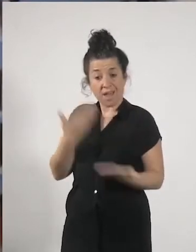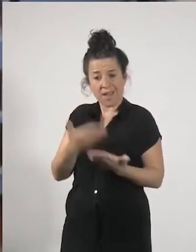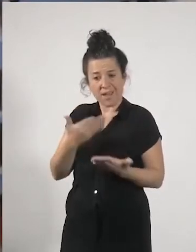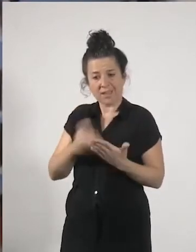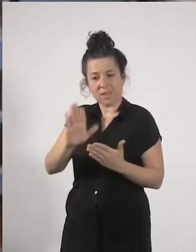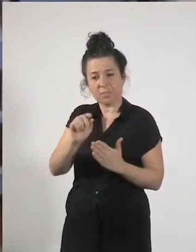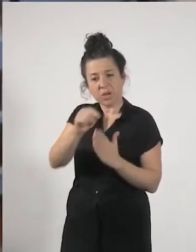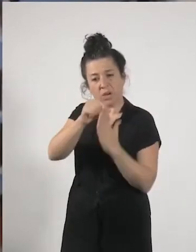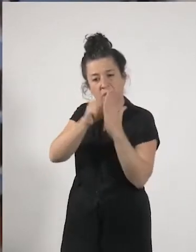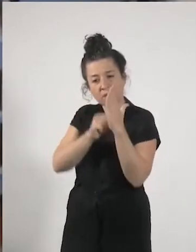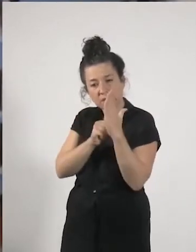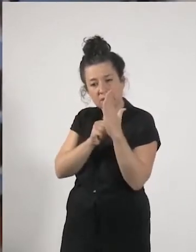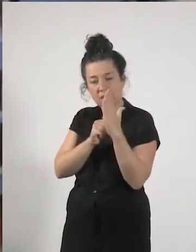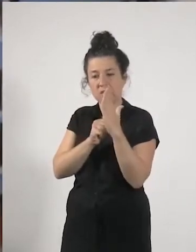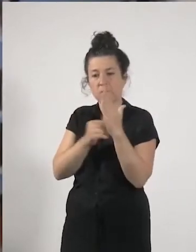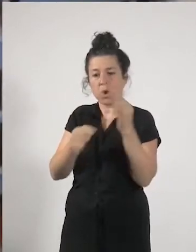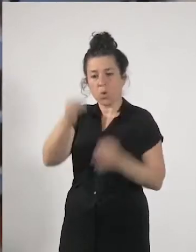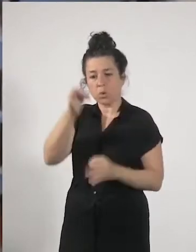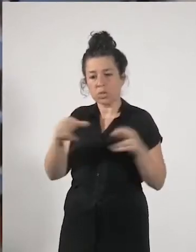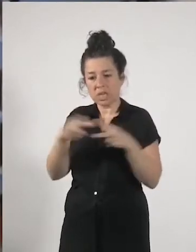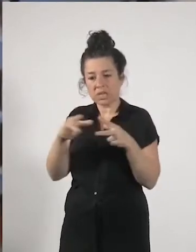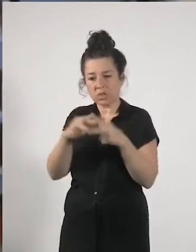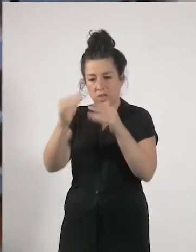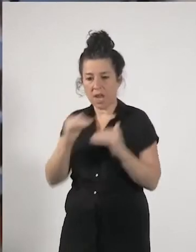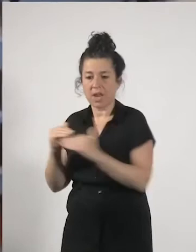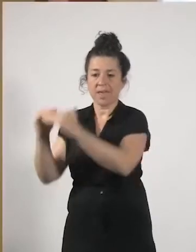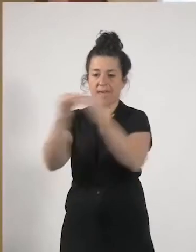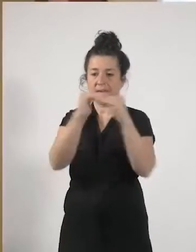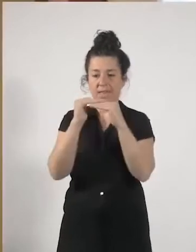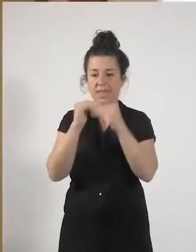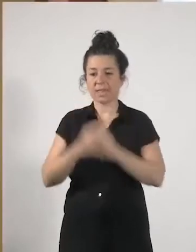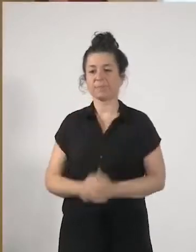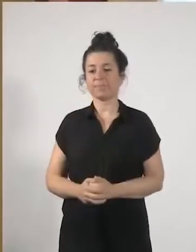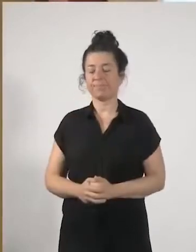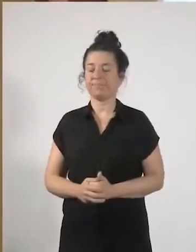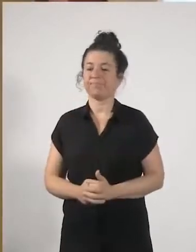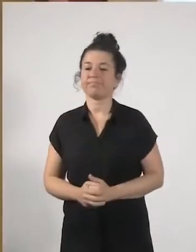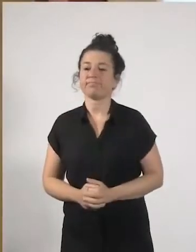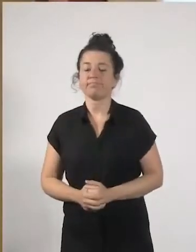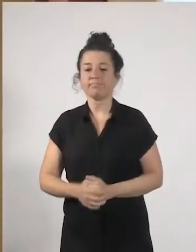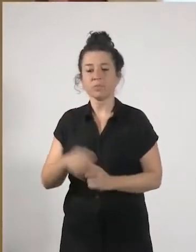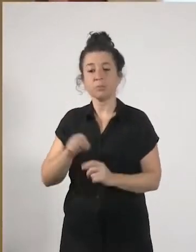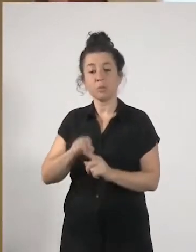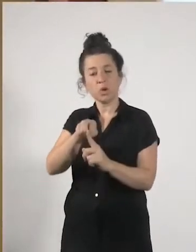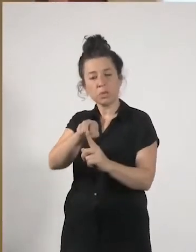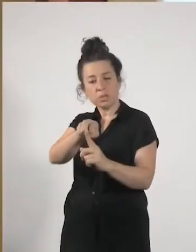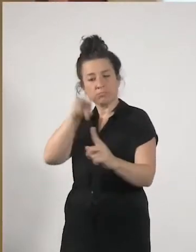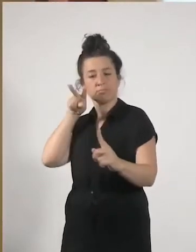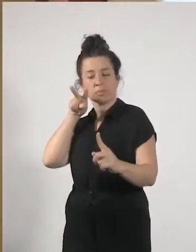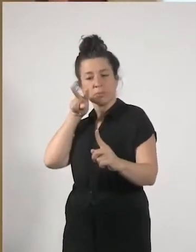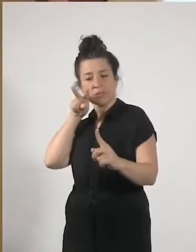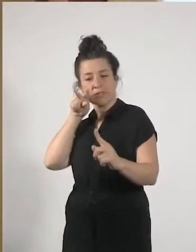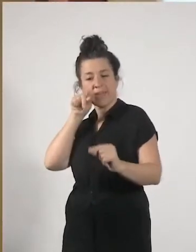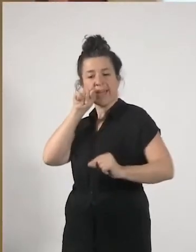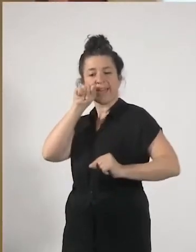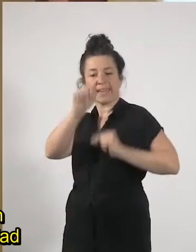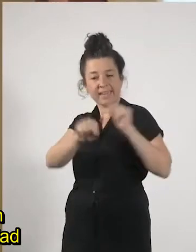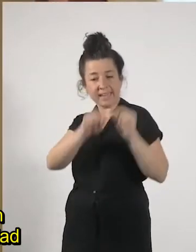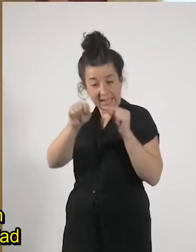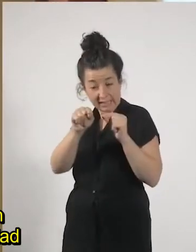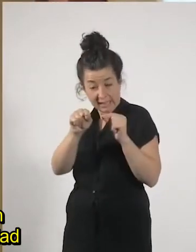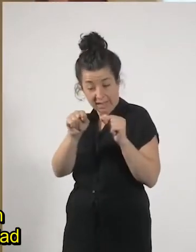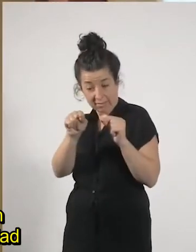equidad y de justicia social. Desde esa visión crítica que apuntas, Merche,